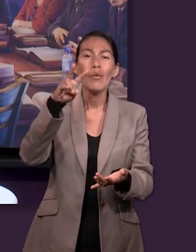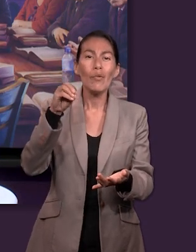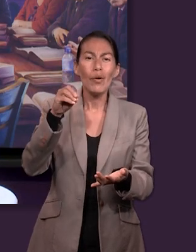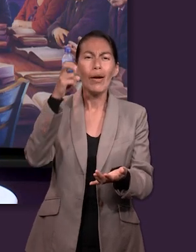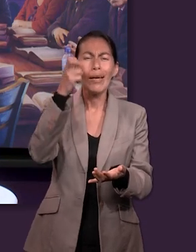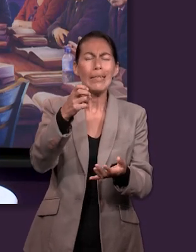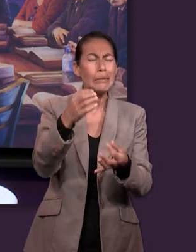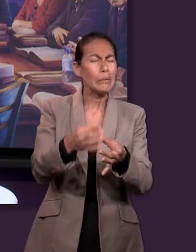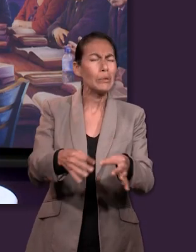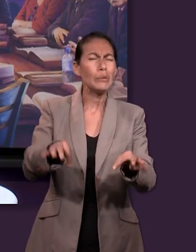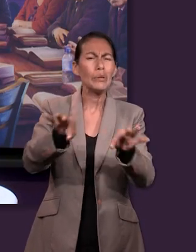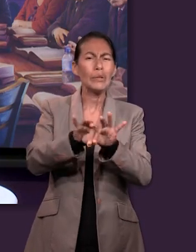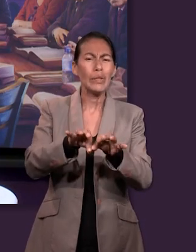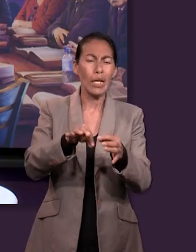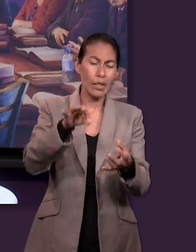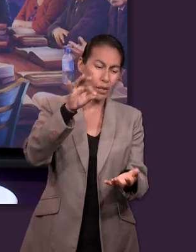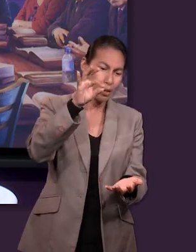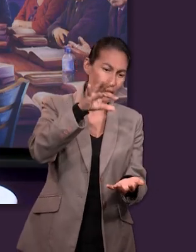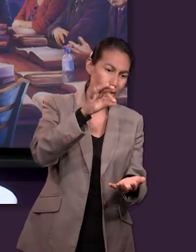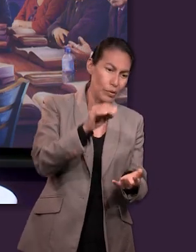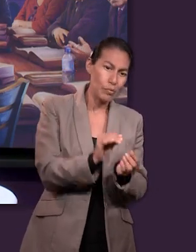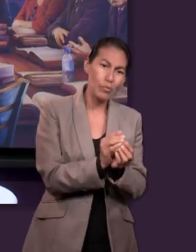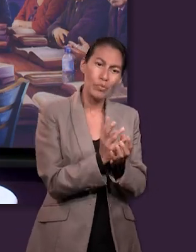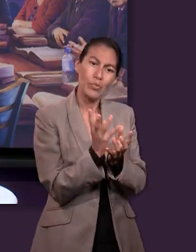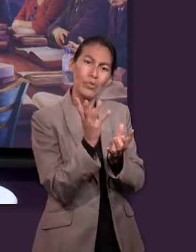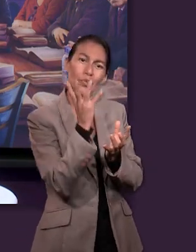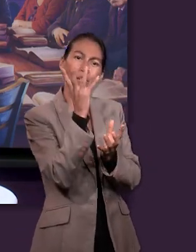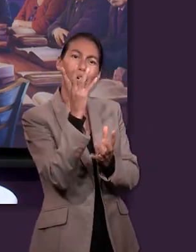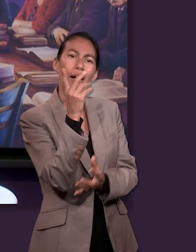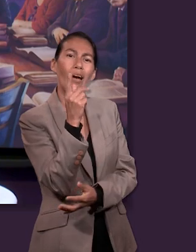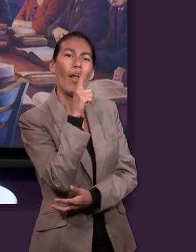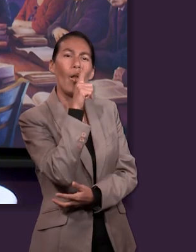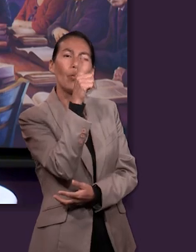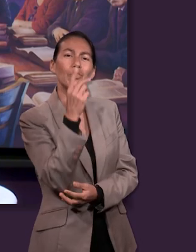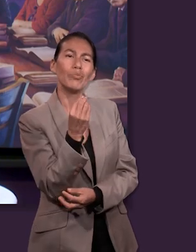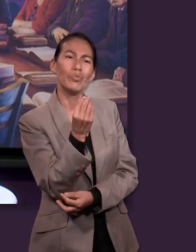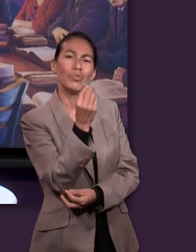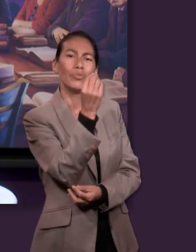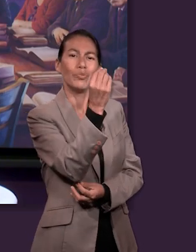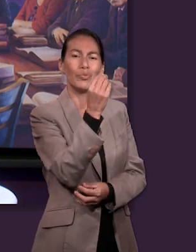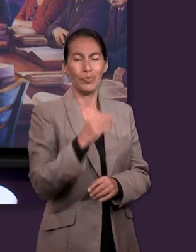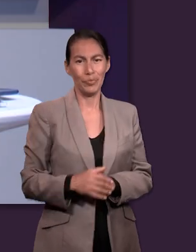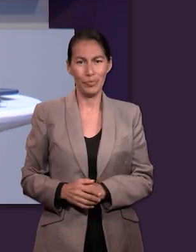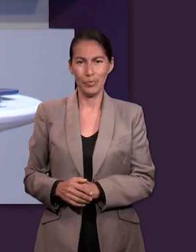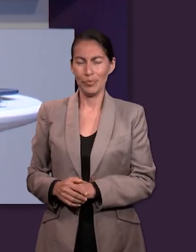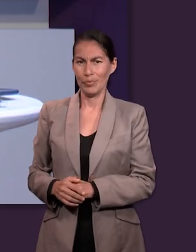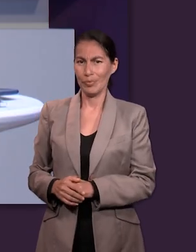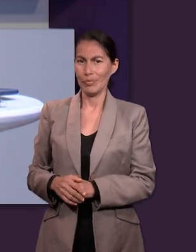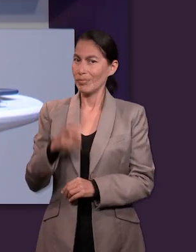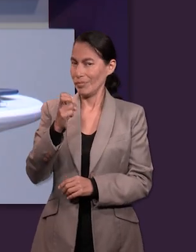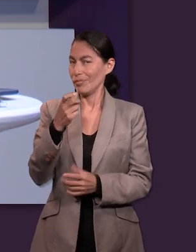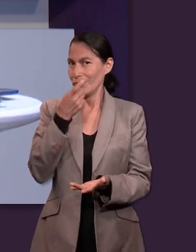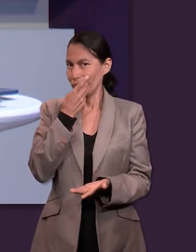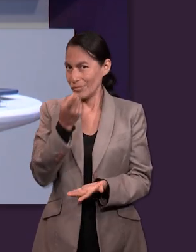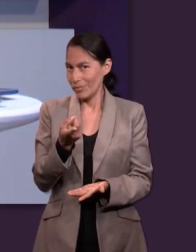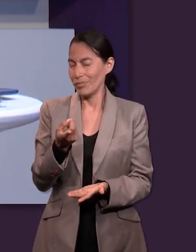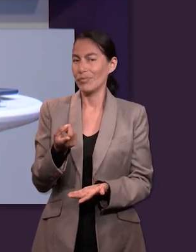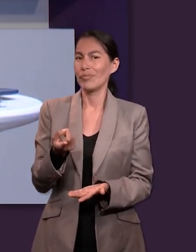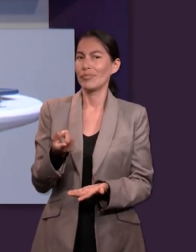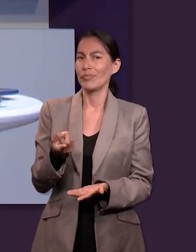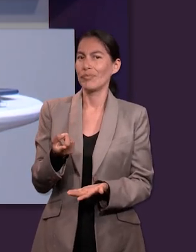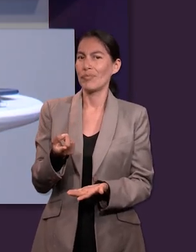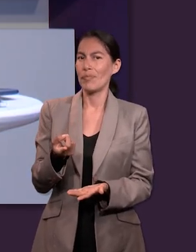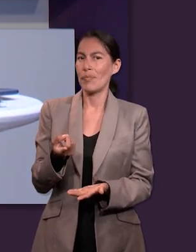alumbraba este aceite, era el que se colocaba en el candelabro y alumbraba el santuario. Así que lo que nos está diciendo aquí